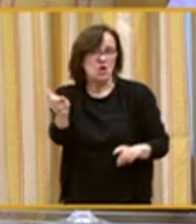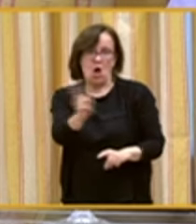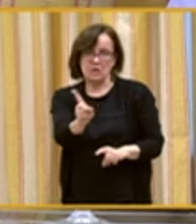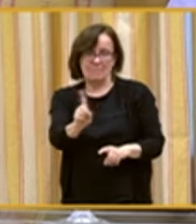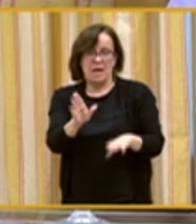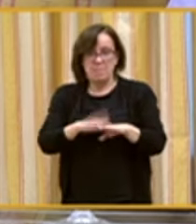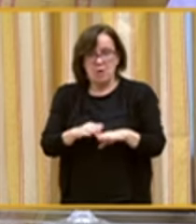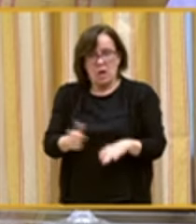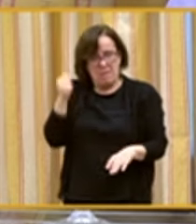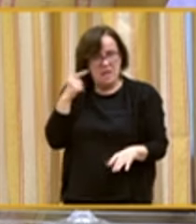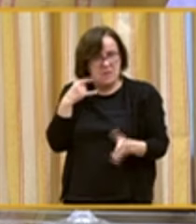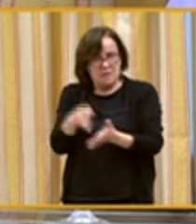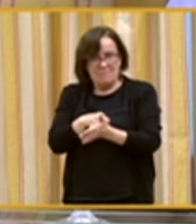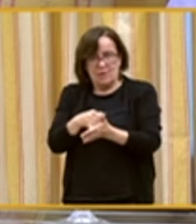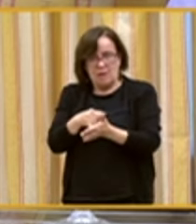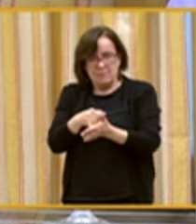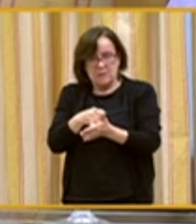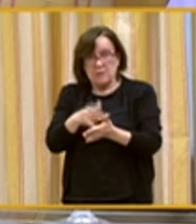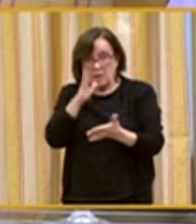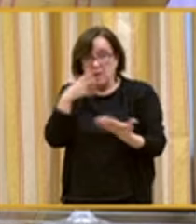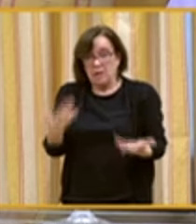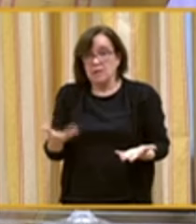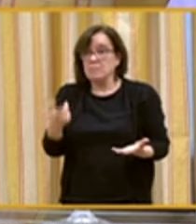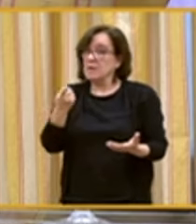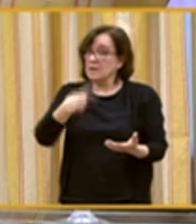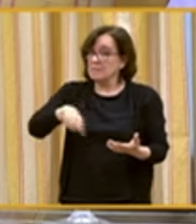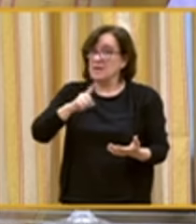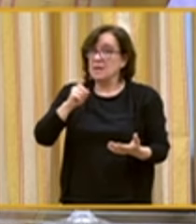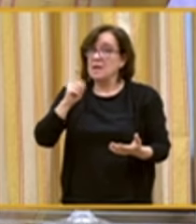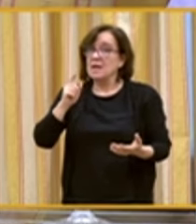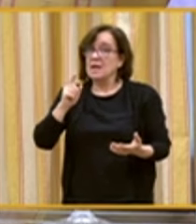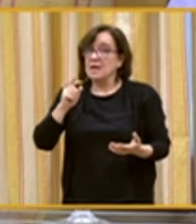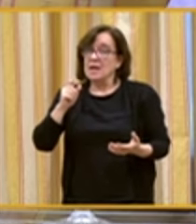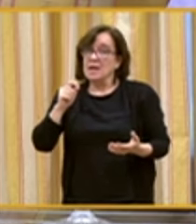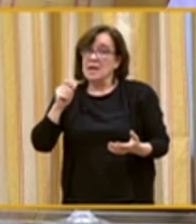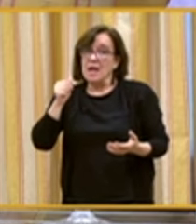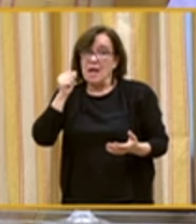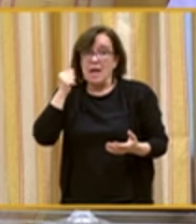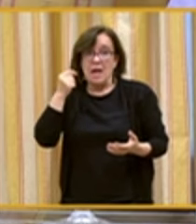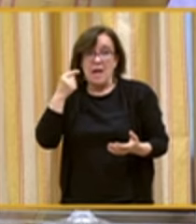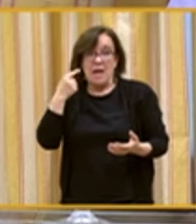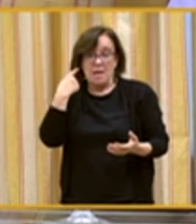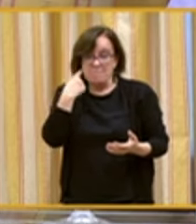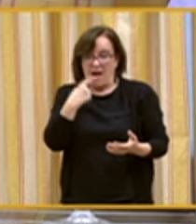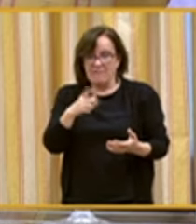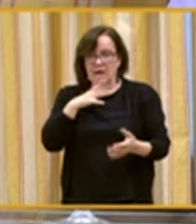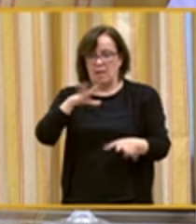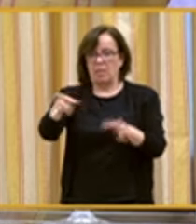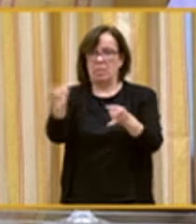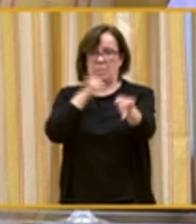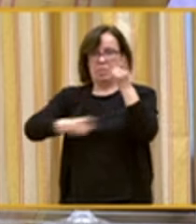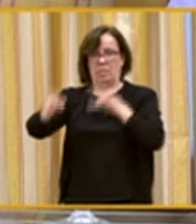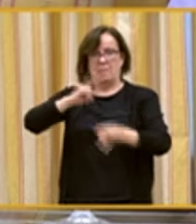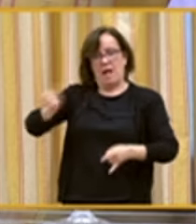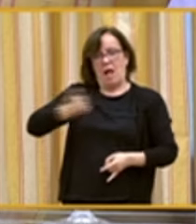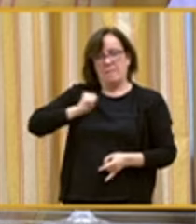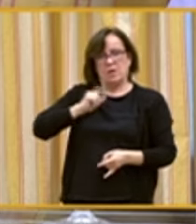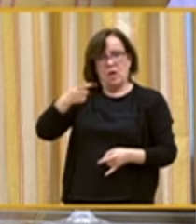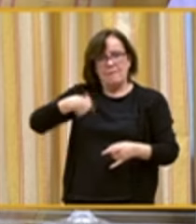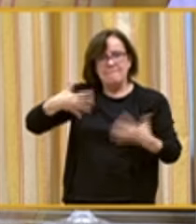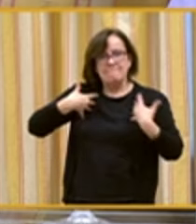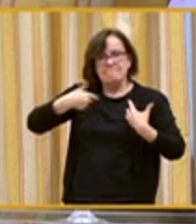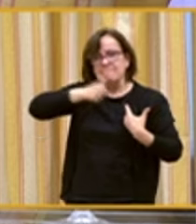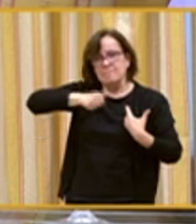porque somos más vulnerables y las mafias nos castan para explotarnos. Muchas veces sufrimos